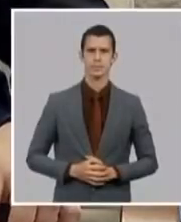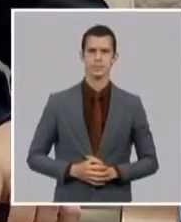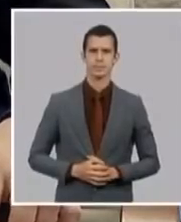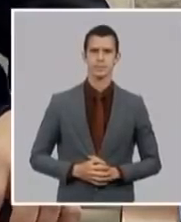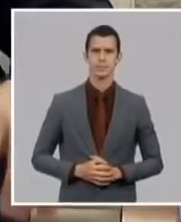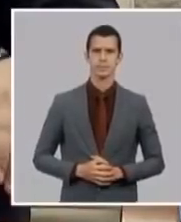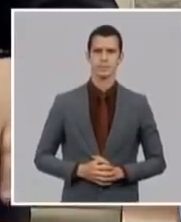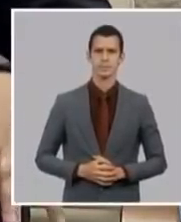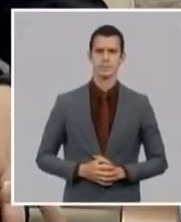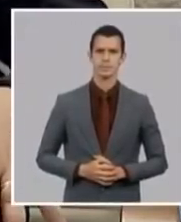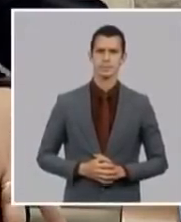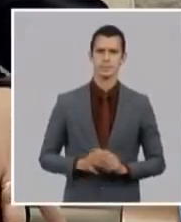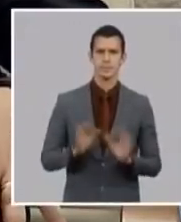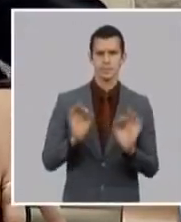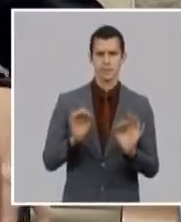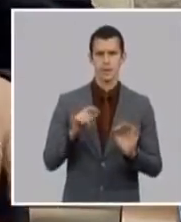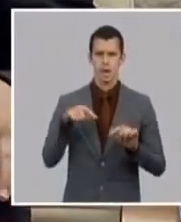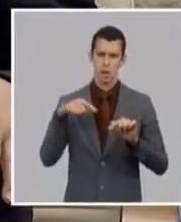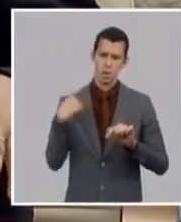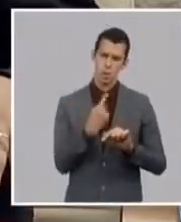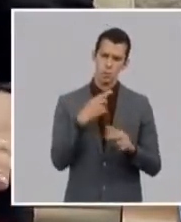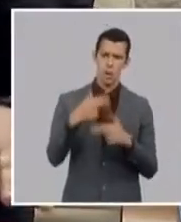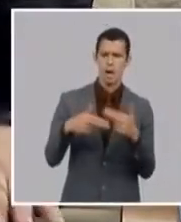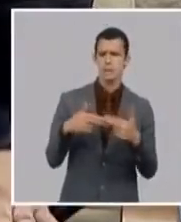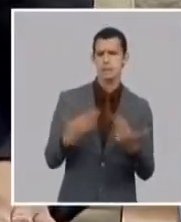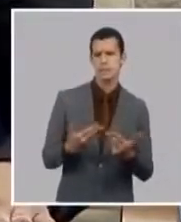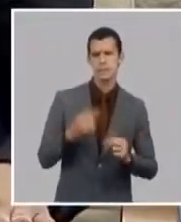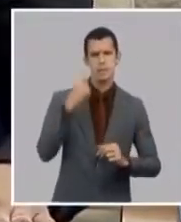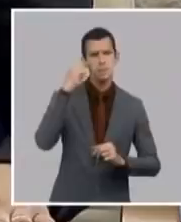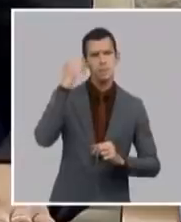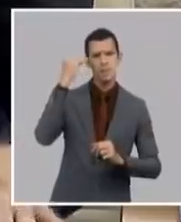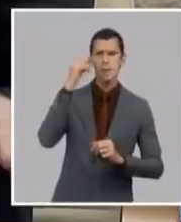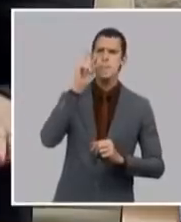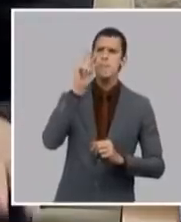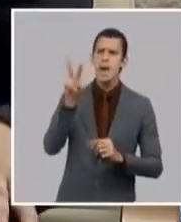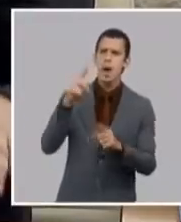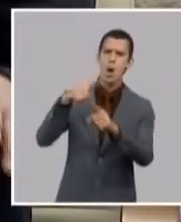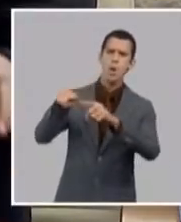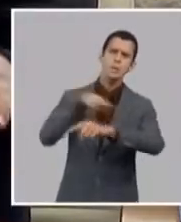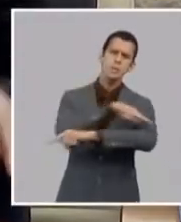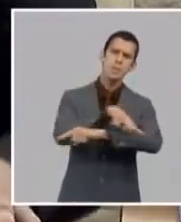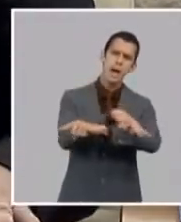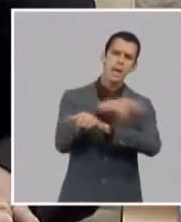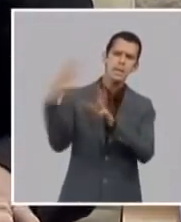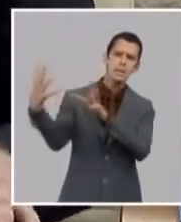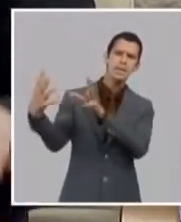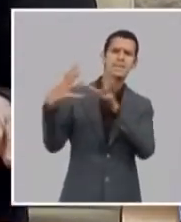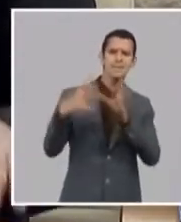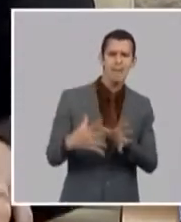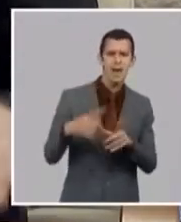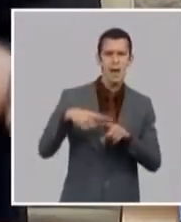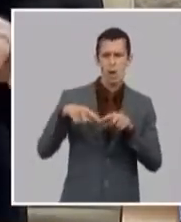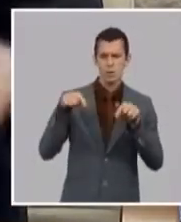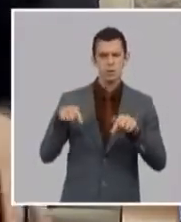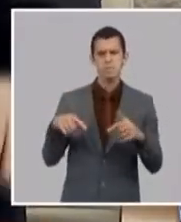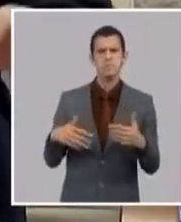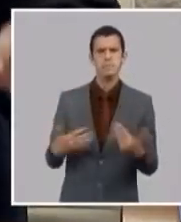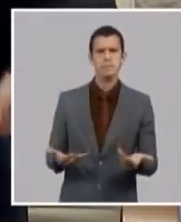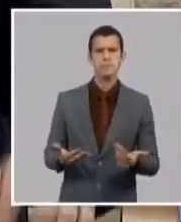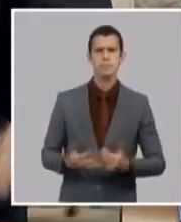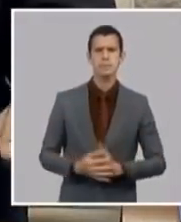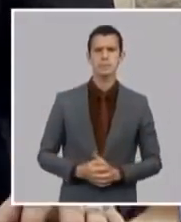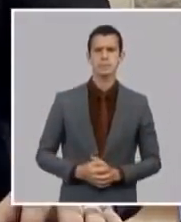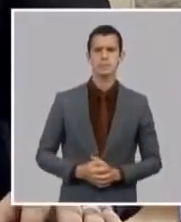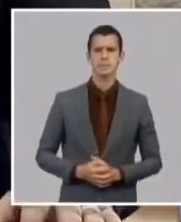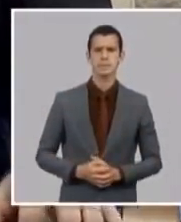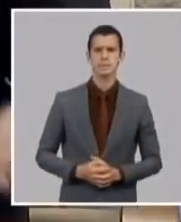adquirido sobre todo ha habido que importar un nivel de recursos sobre todo de insumos en función de asegurar las